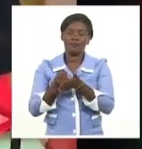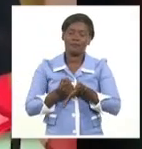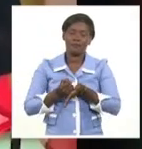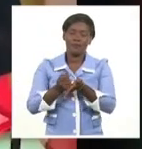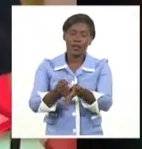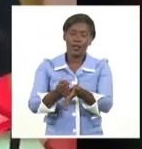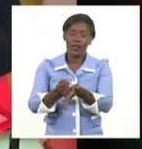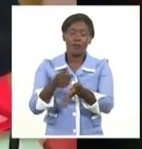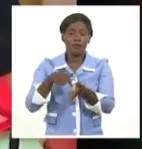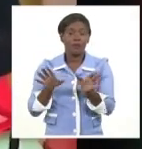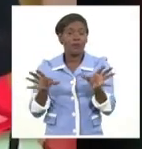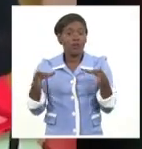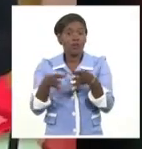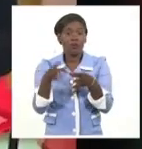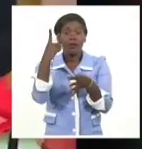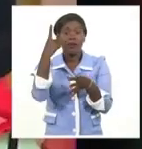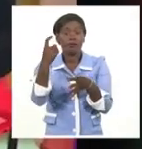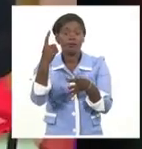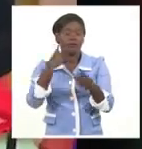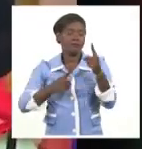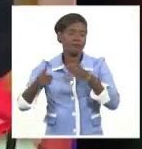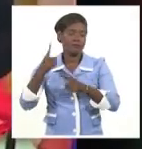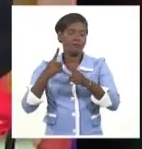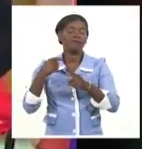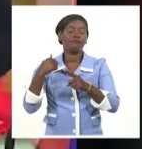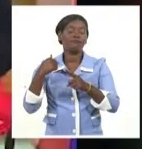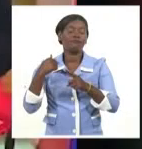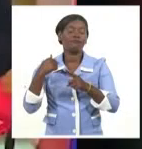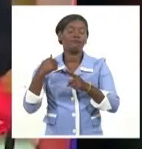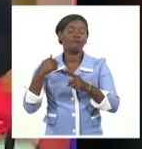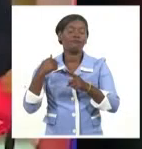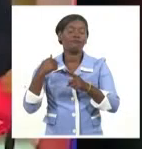todo lo que sea necesario para que estos objetivos sean cumplidos.